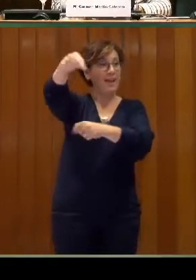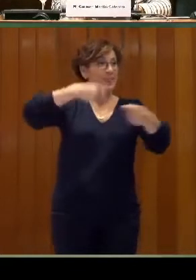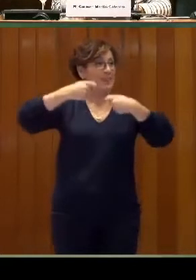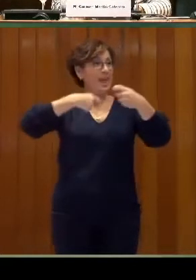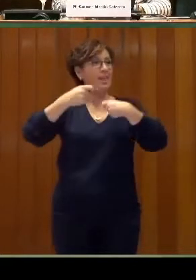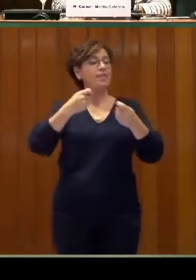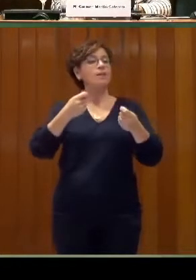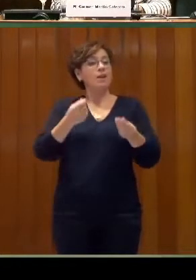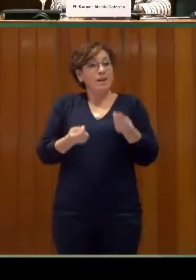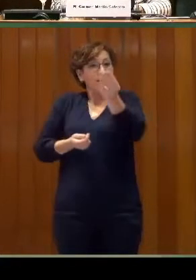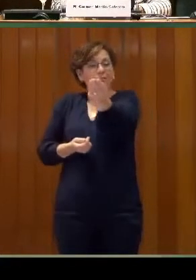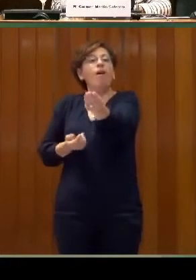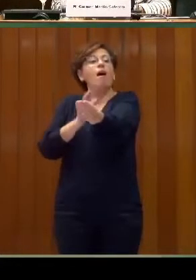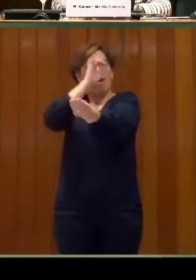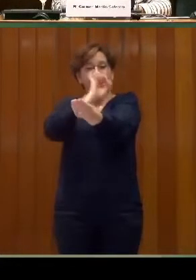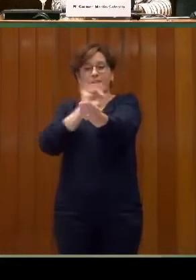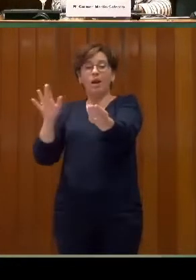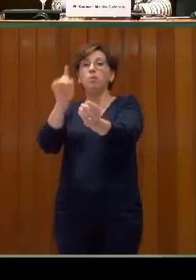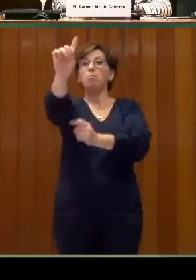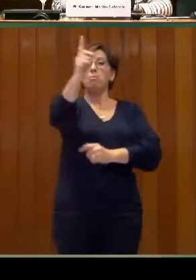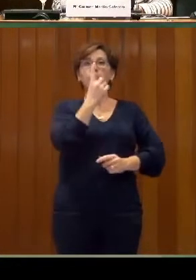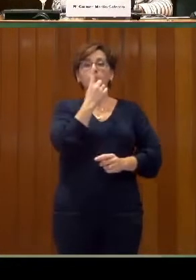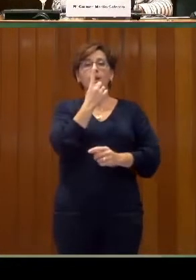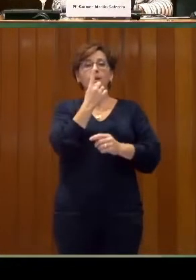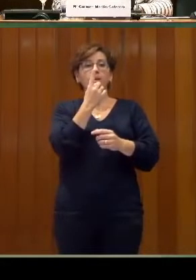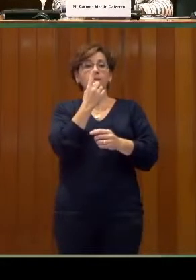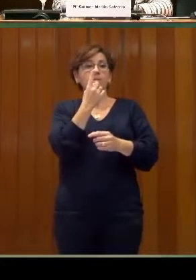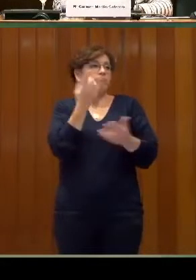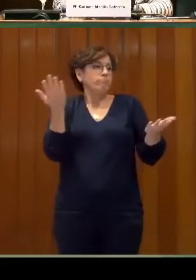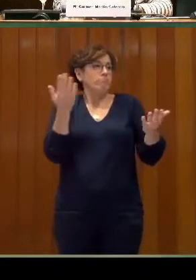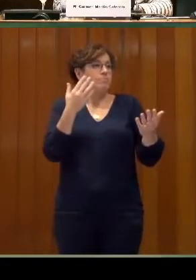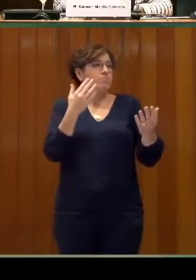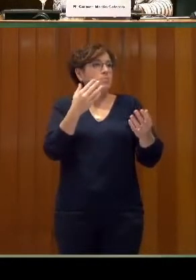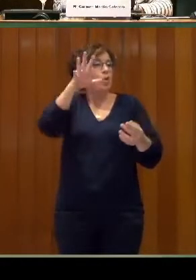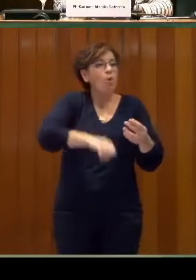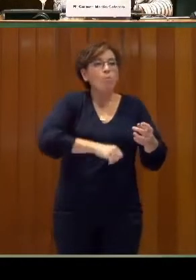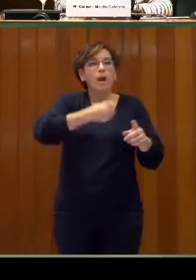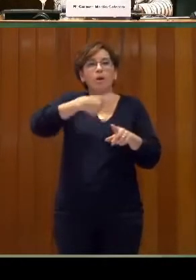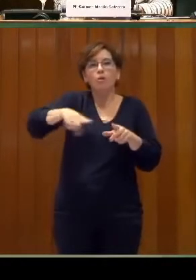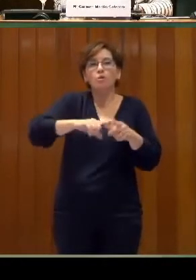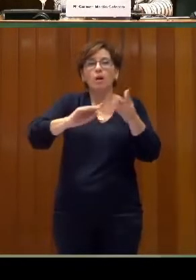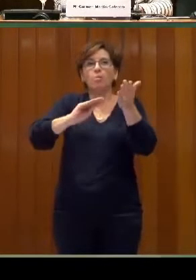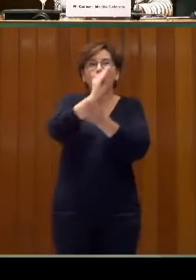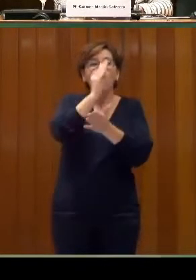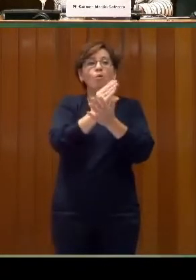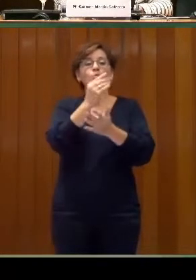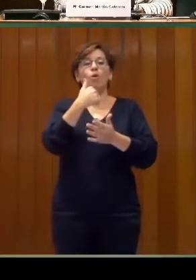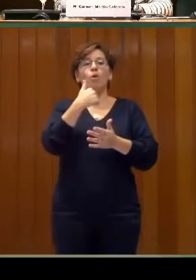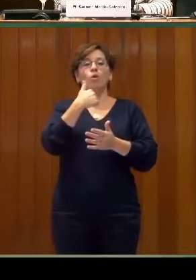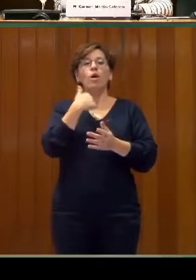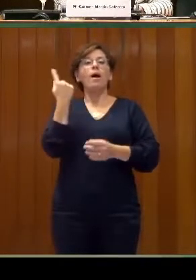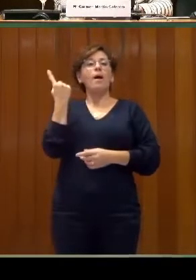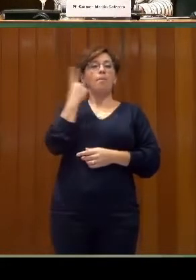empatizar con cualquier persona que se acerque hasta allí para adquirir un producto, que sepa cómo puede